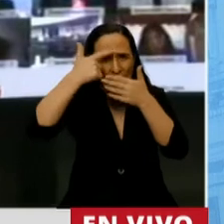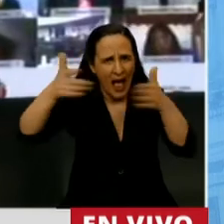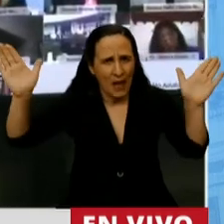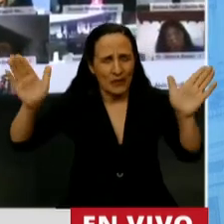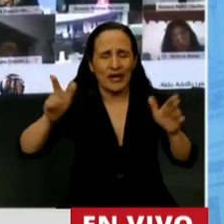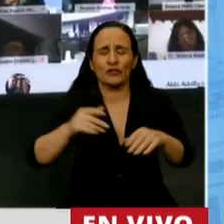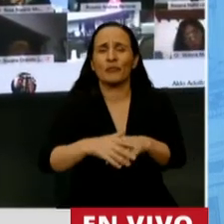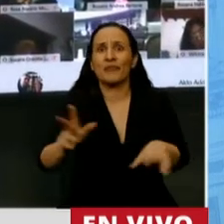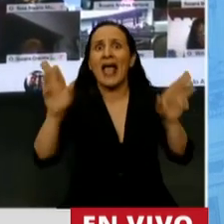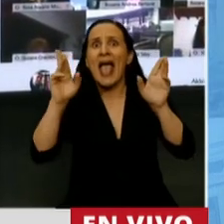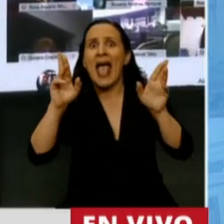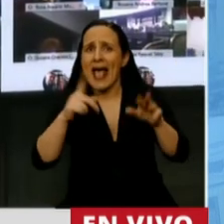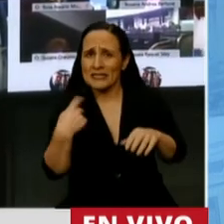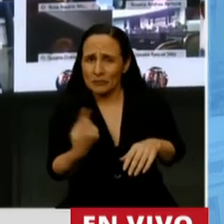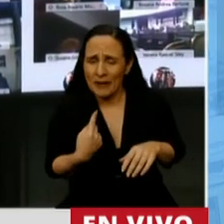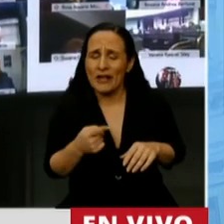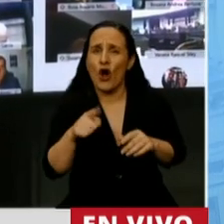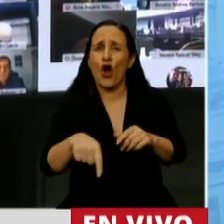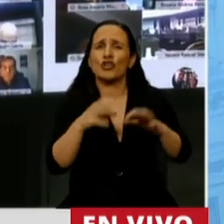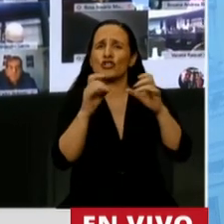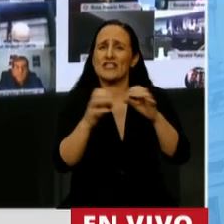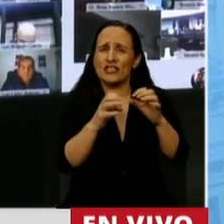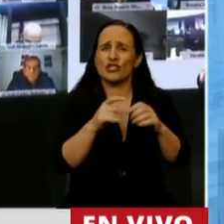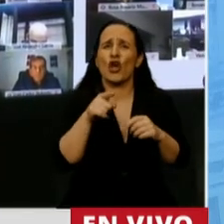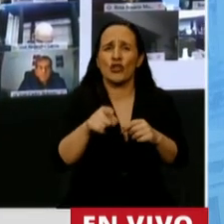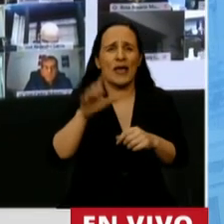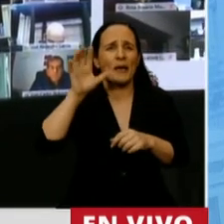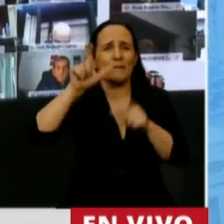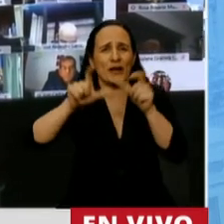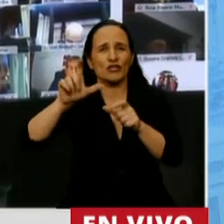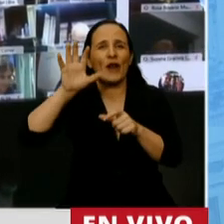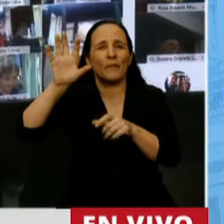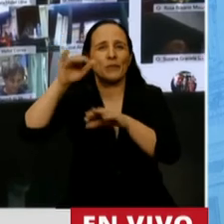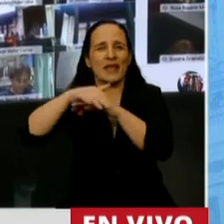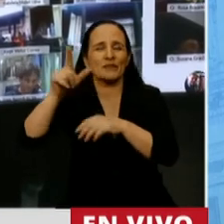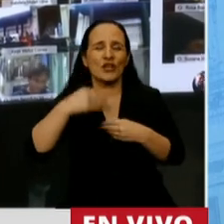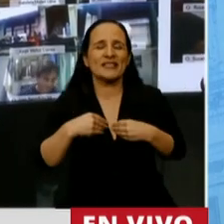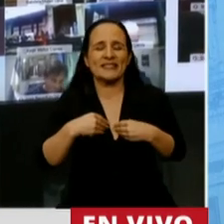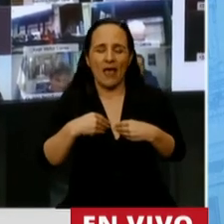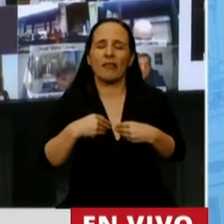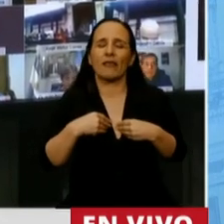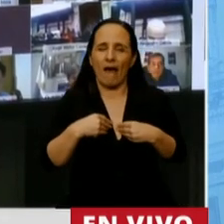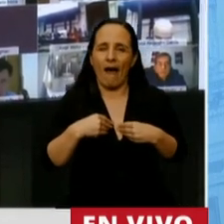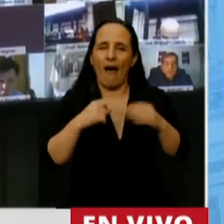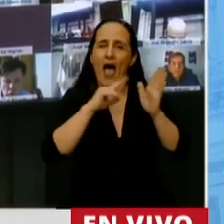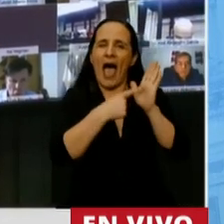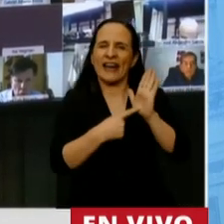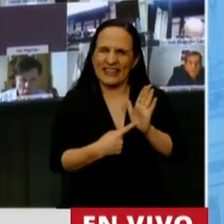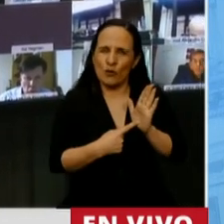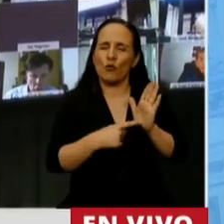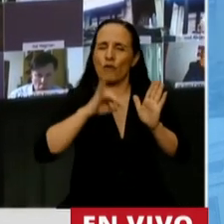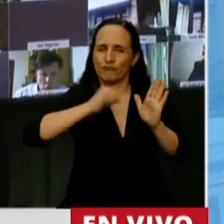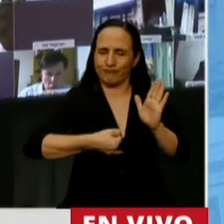espero que sea una sesión donde el misionero pueda sentirse reivindicado con los artículos que podamos